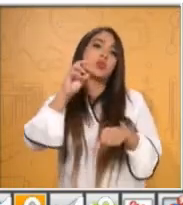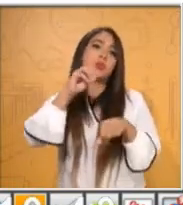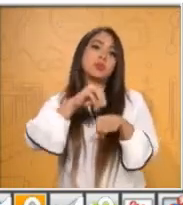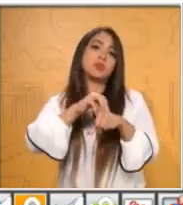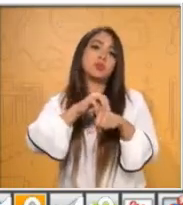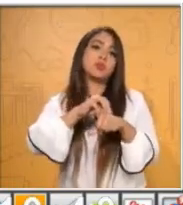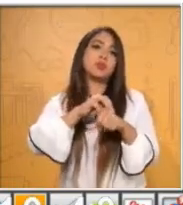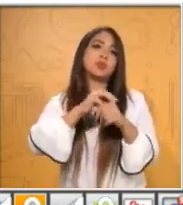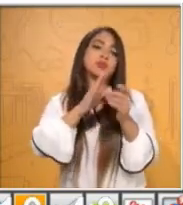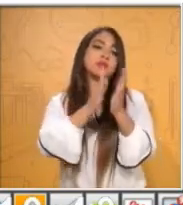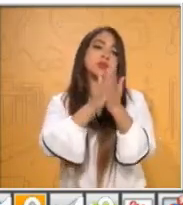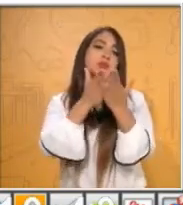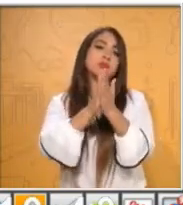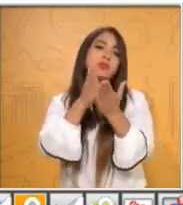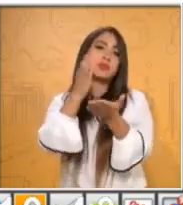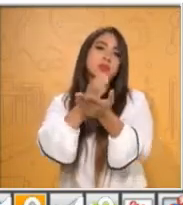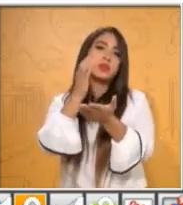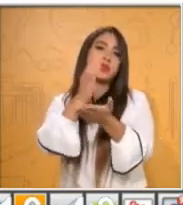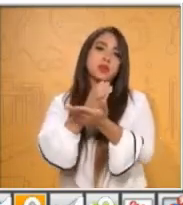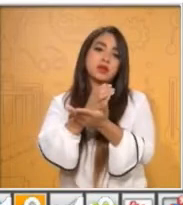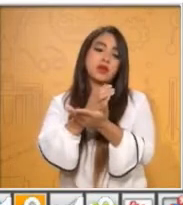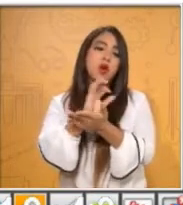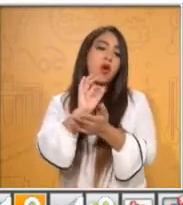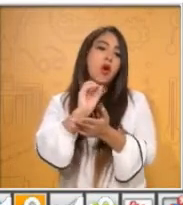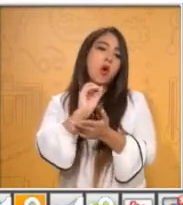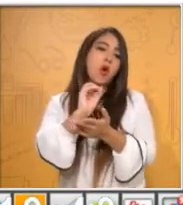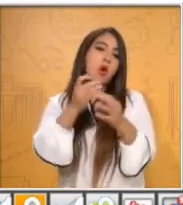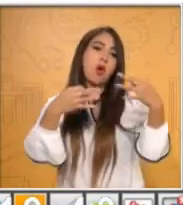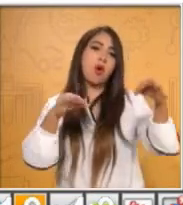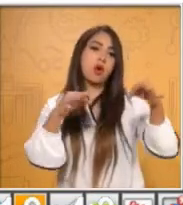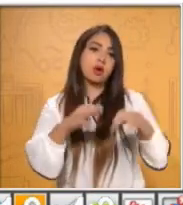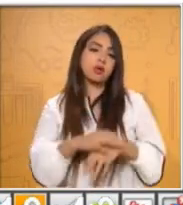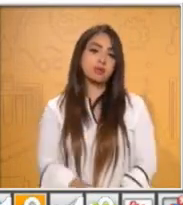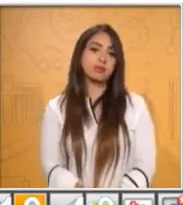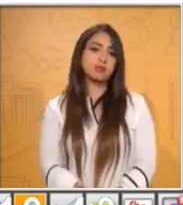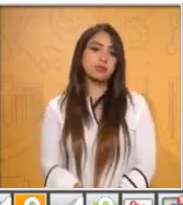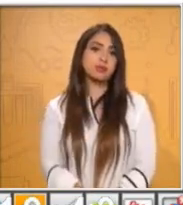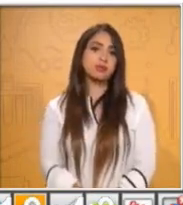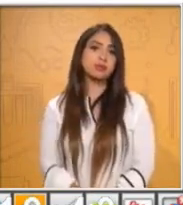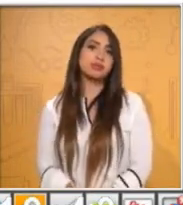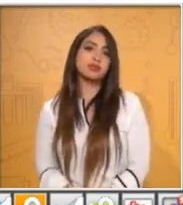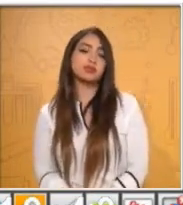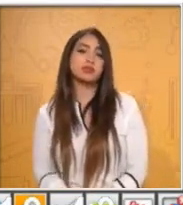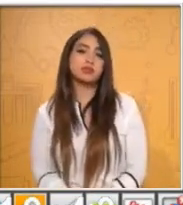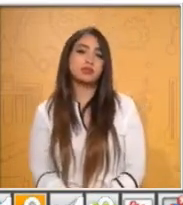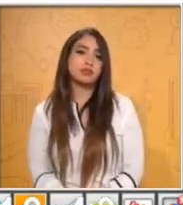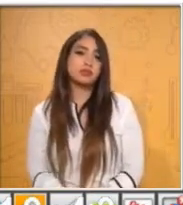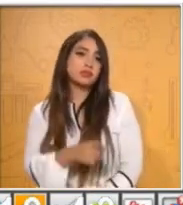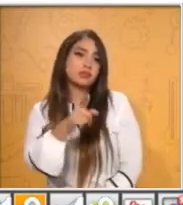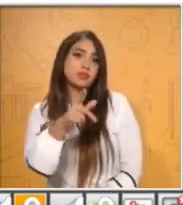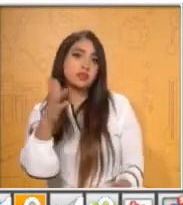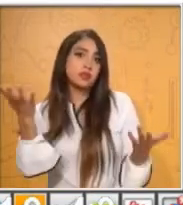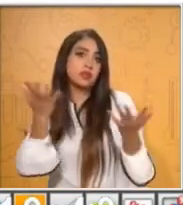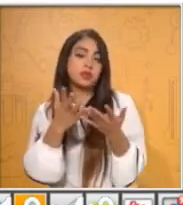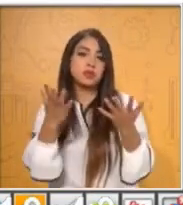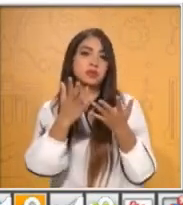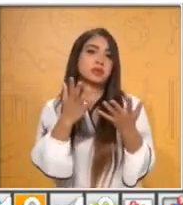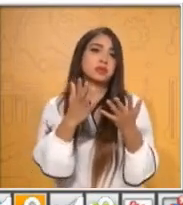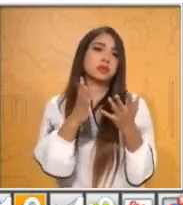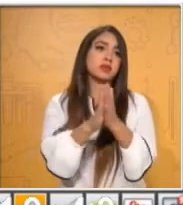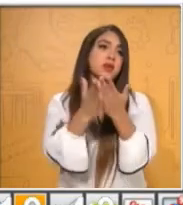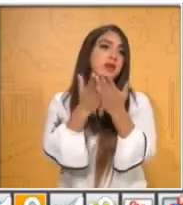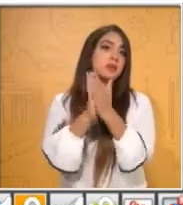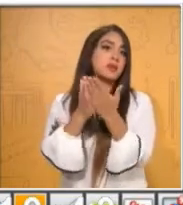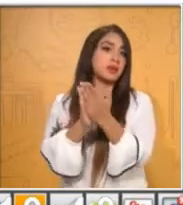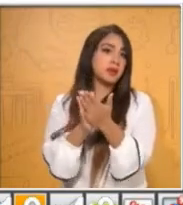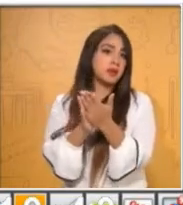libreta o una hoja de máquina. De hecho, maestra, este lo van a hacer en la libreta. Lo van a pasar en la libreta. Entonces